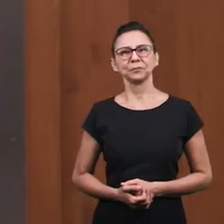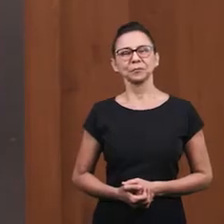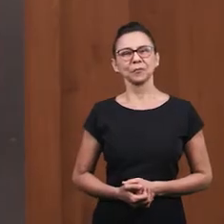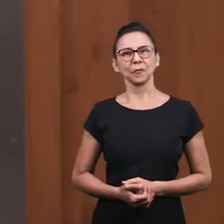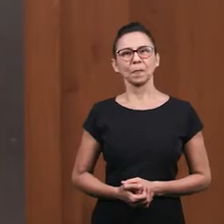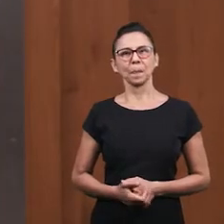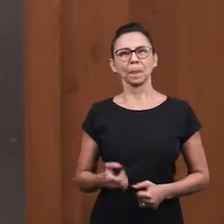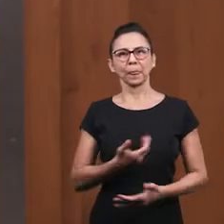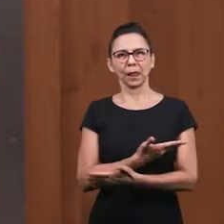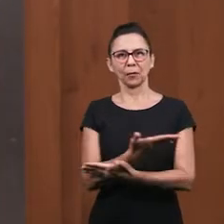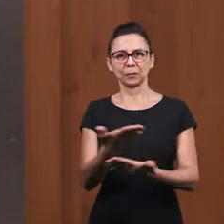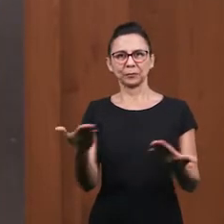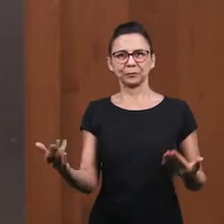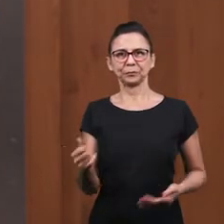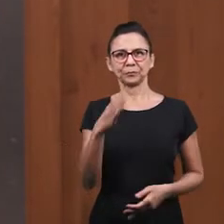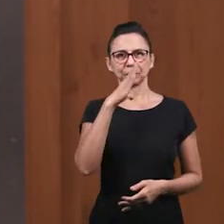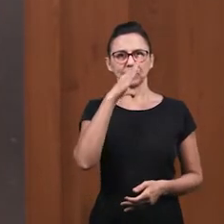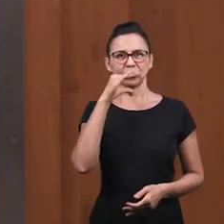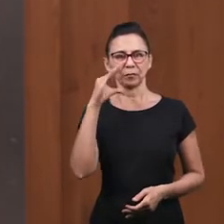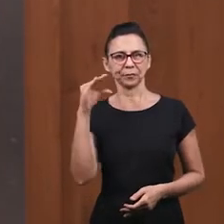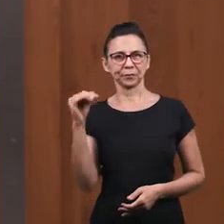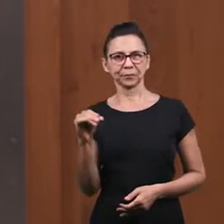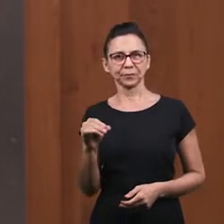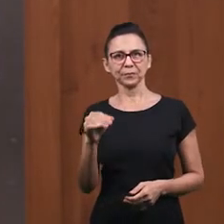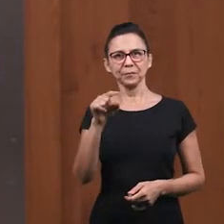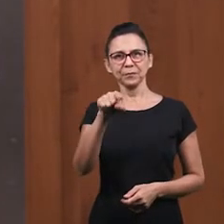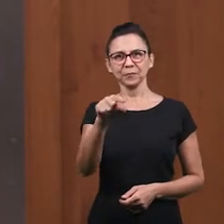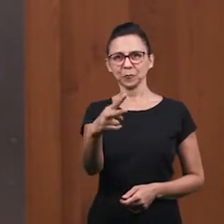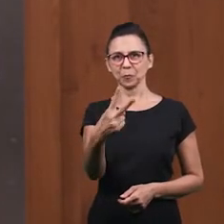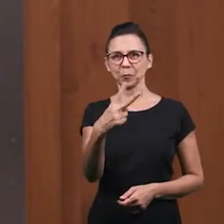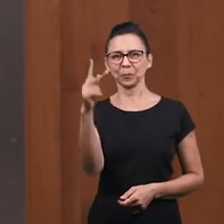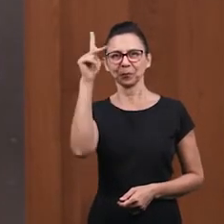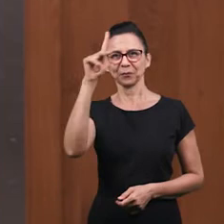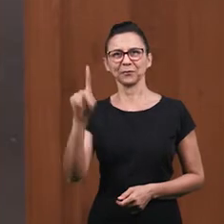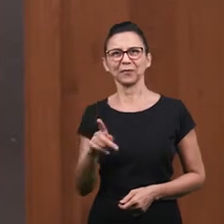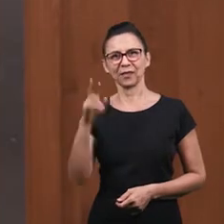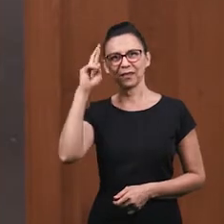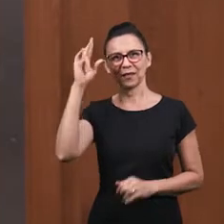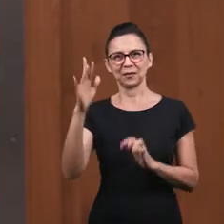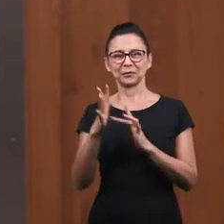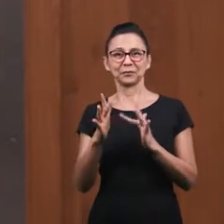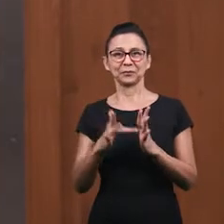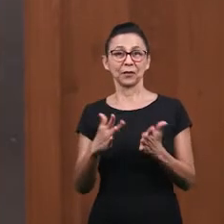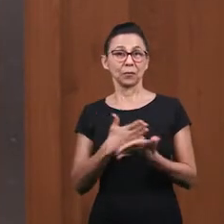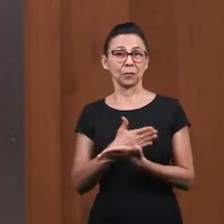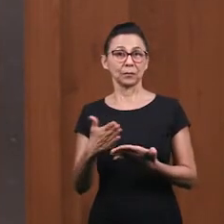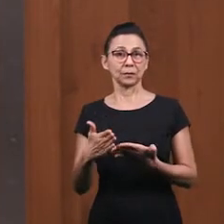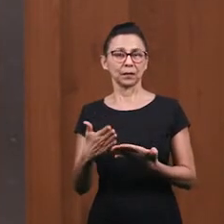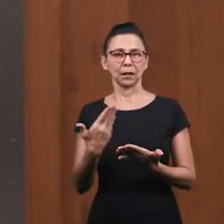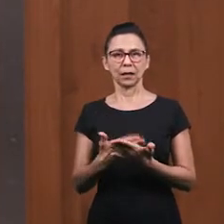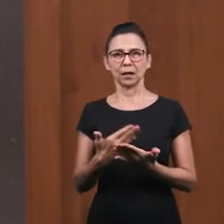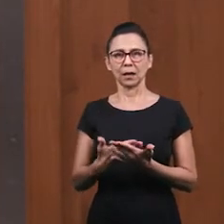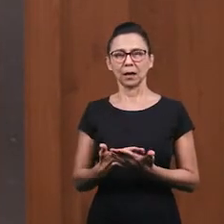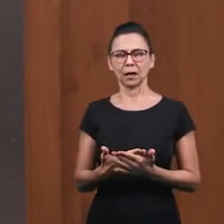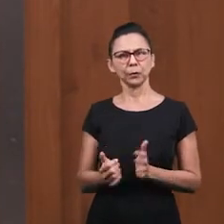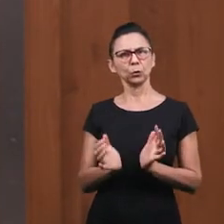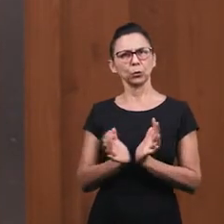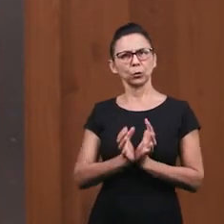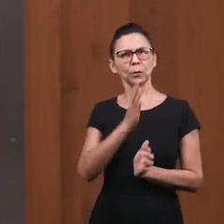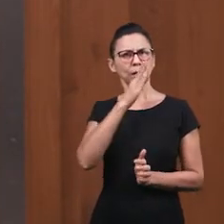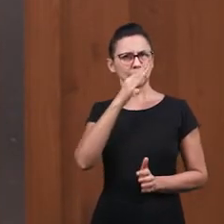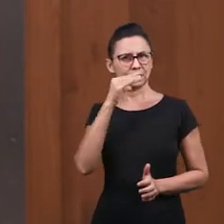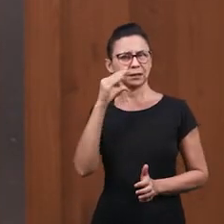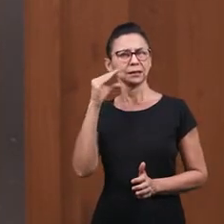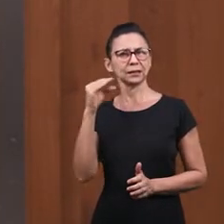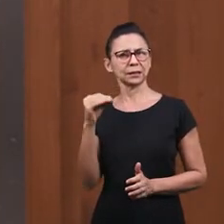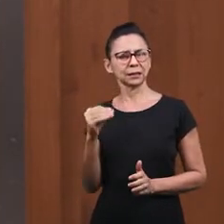Queridos adolescentes y aquellos que nos oyen la paz del Señor Jesús. Nosotros vamos a dar inicio a la clase de los adolescentes